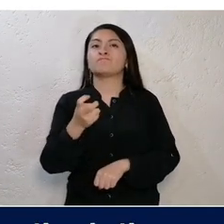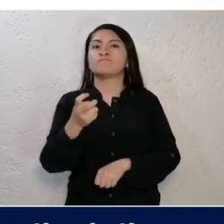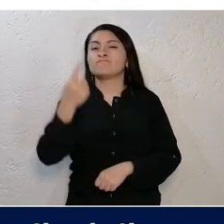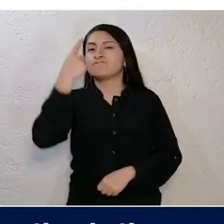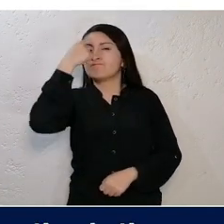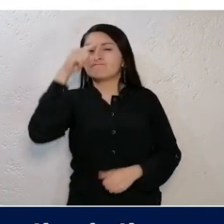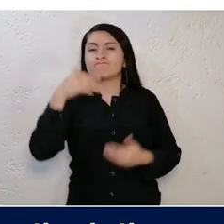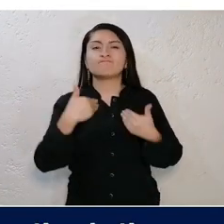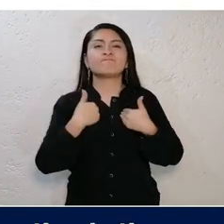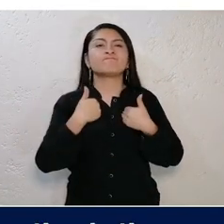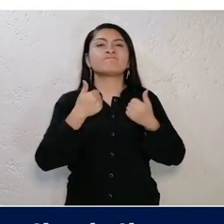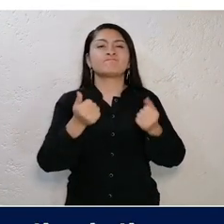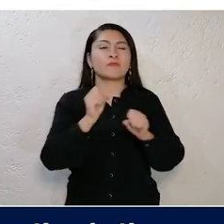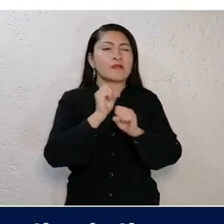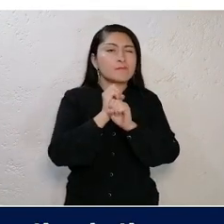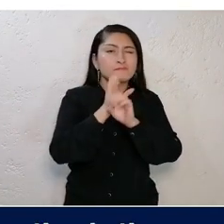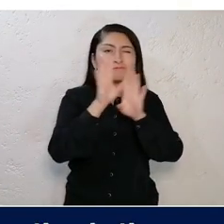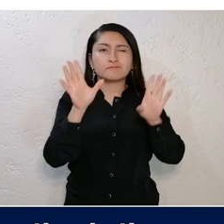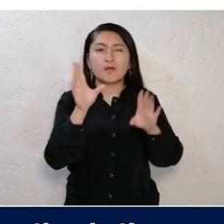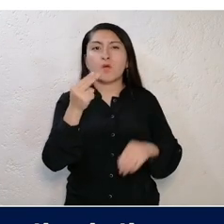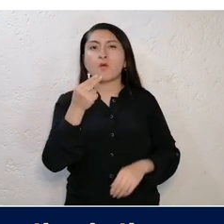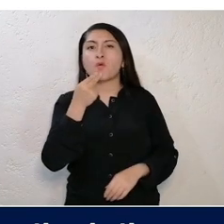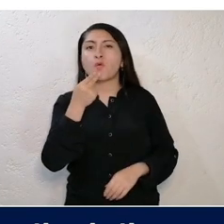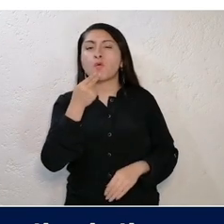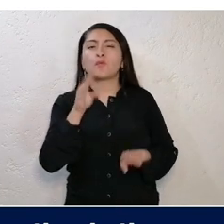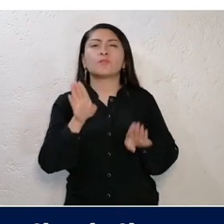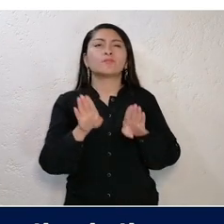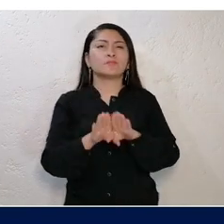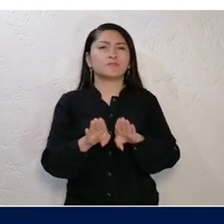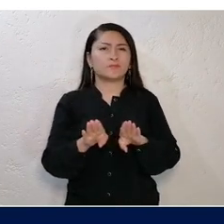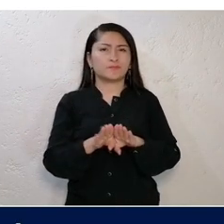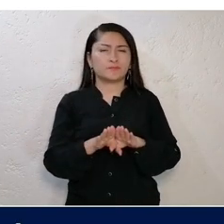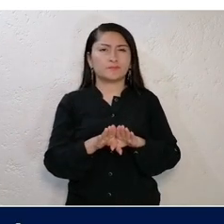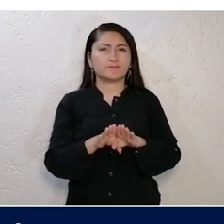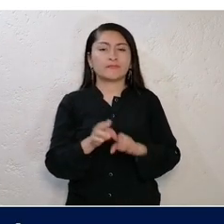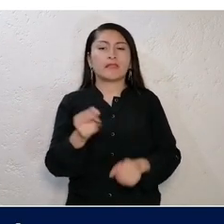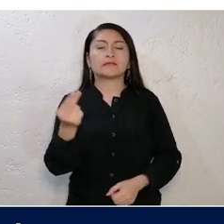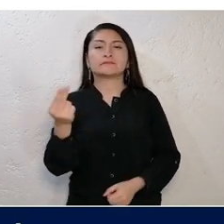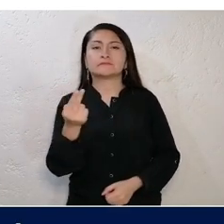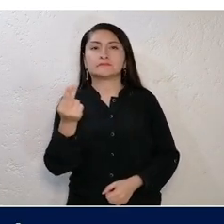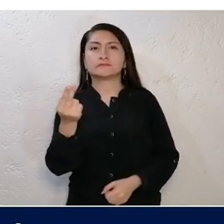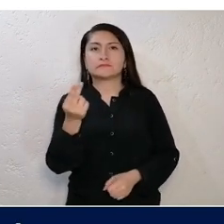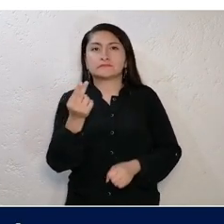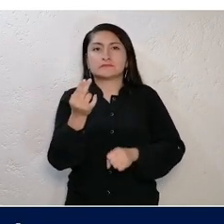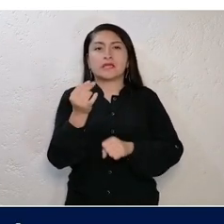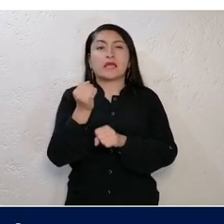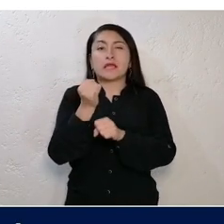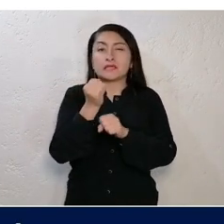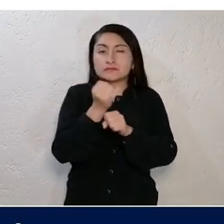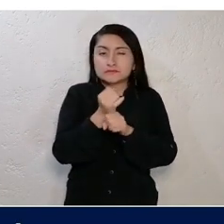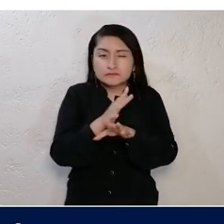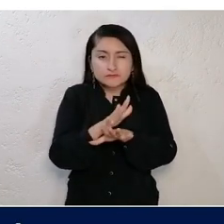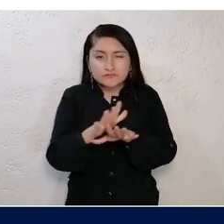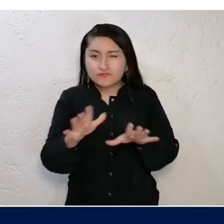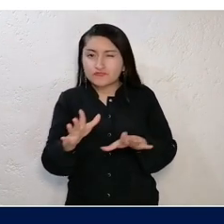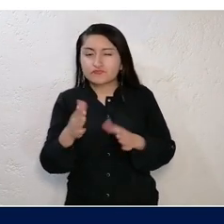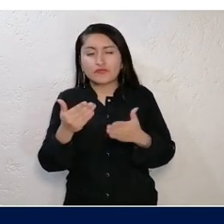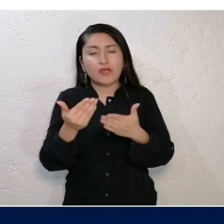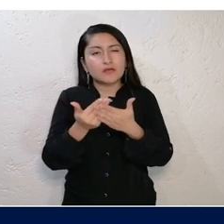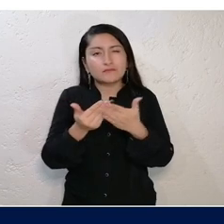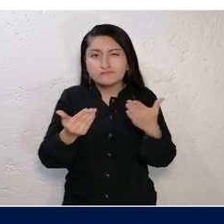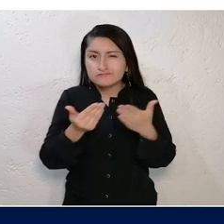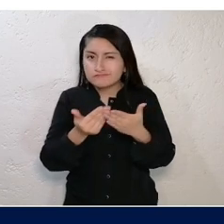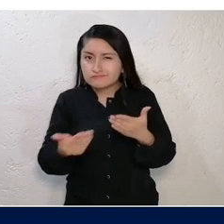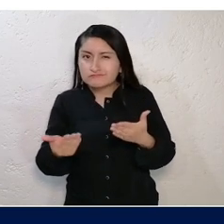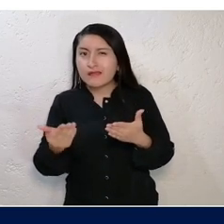para una mejor comprensión y práctica de esta disciplina, es necesario que todo este conocimiento que se